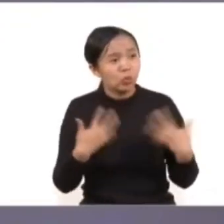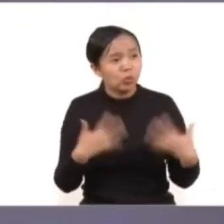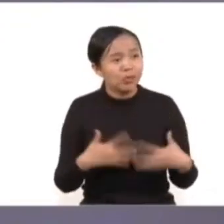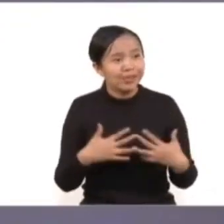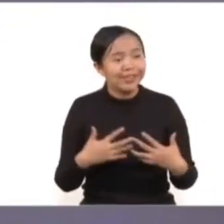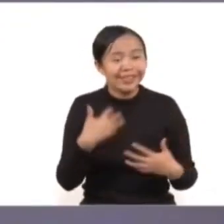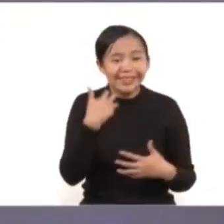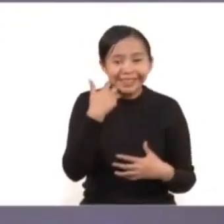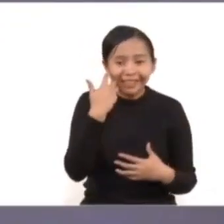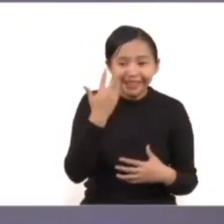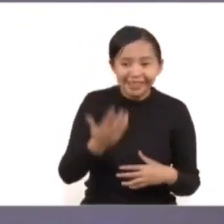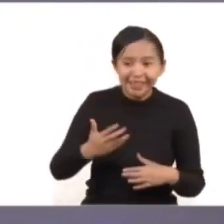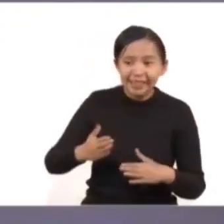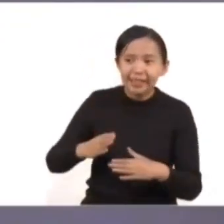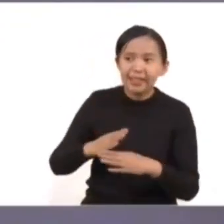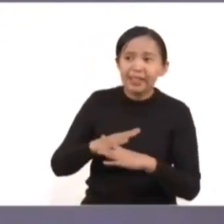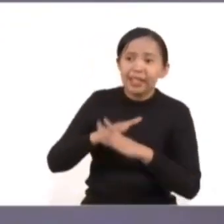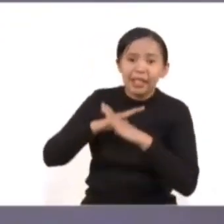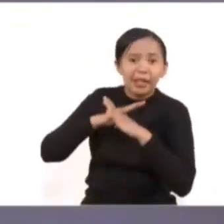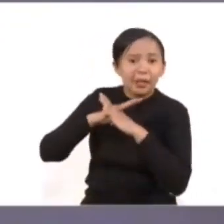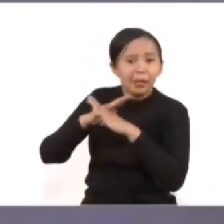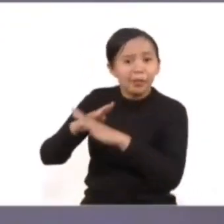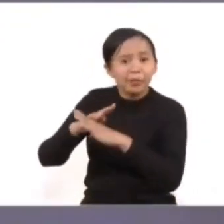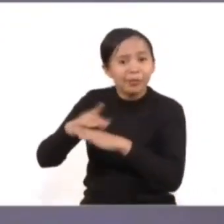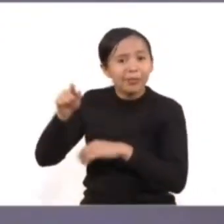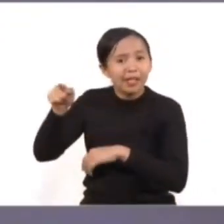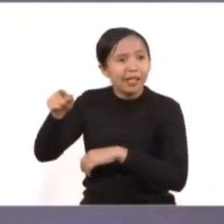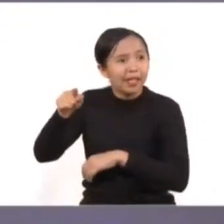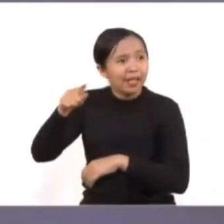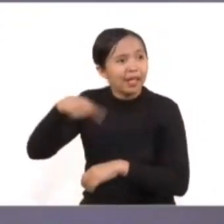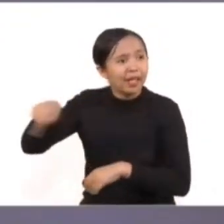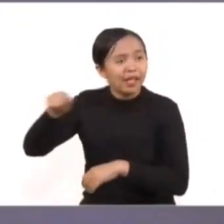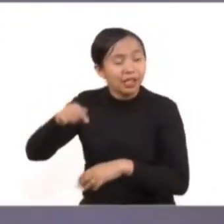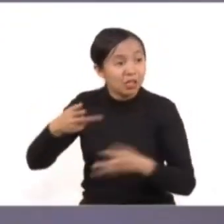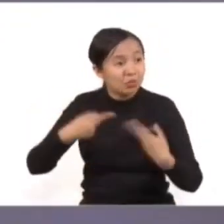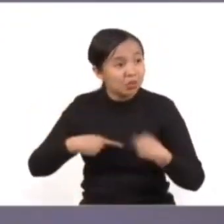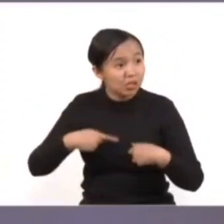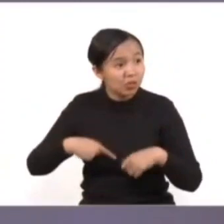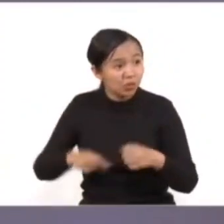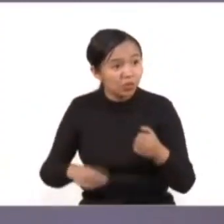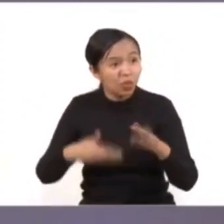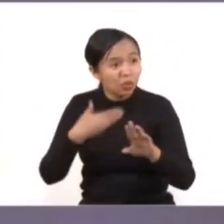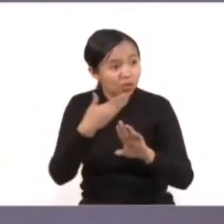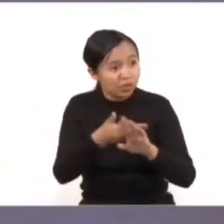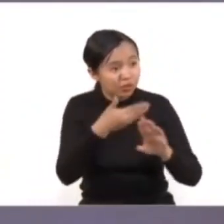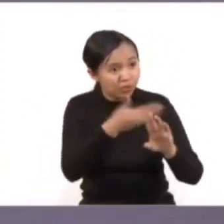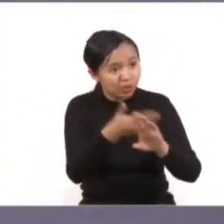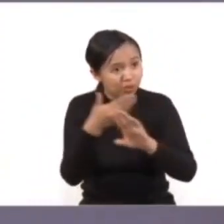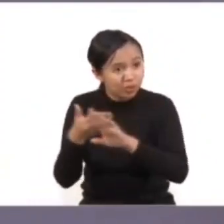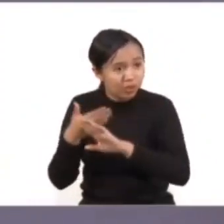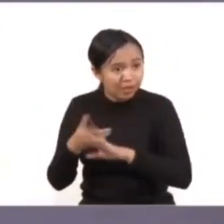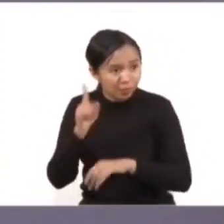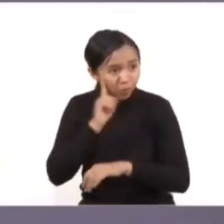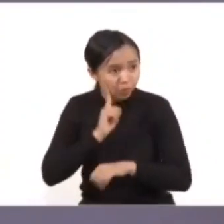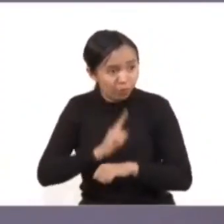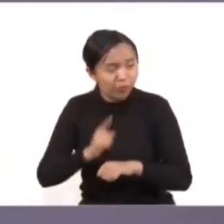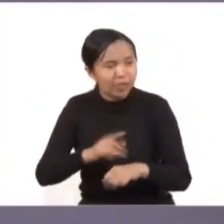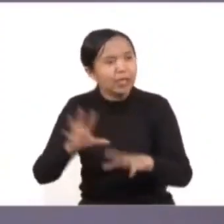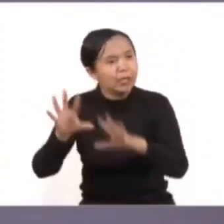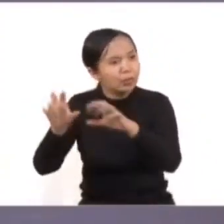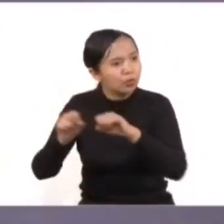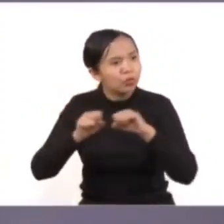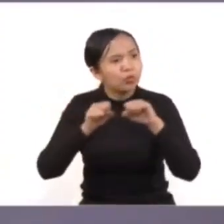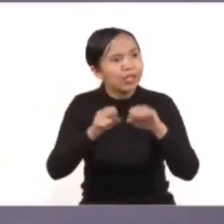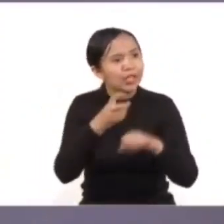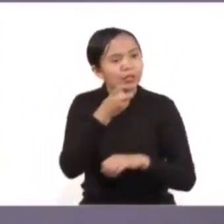combate, digamos, a la impunidad y el número de agresores detenidos que cometen algún tipo de violencia feminicida. Es